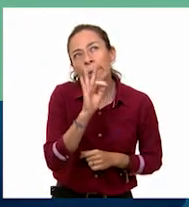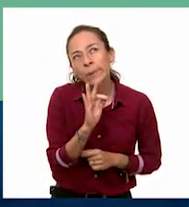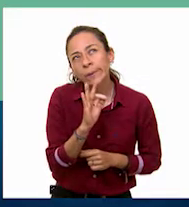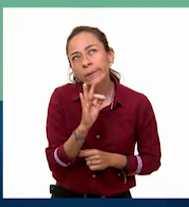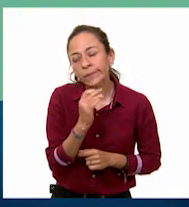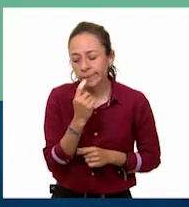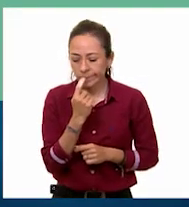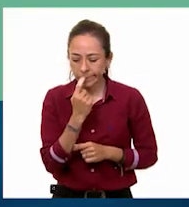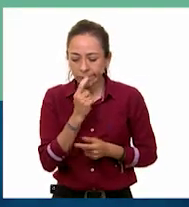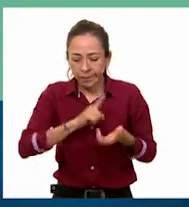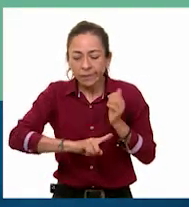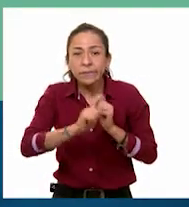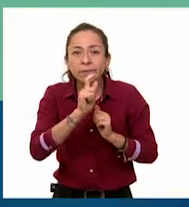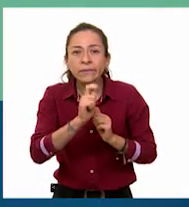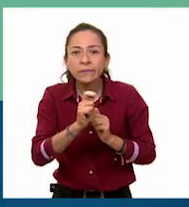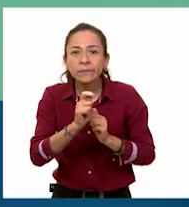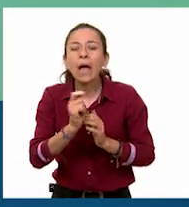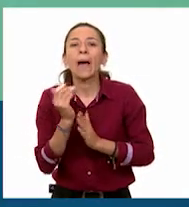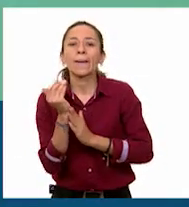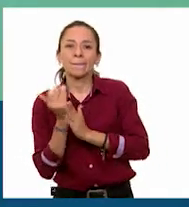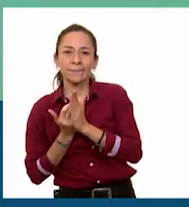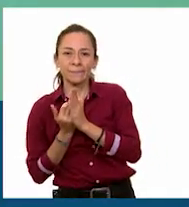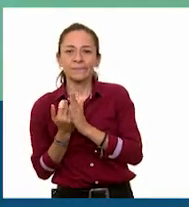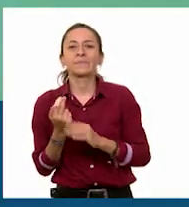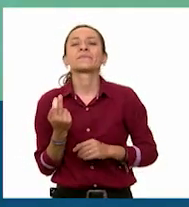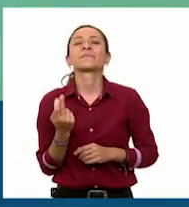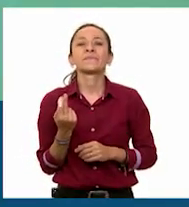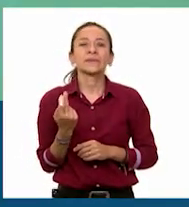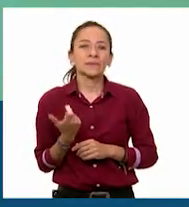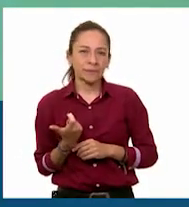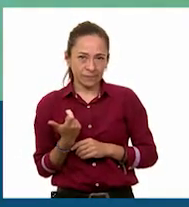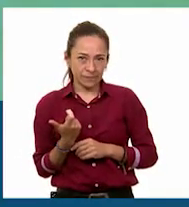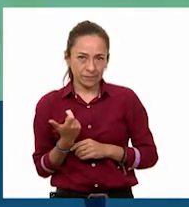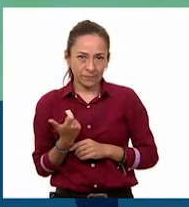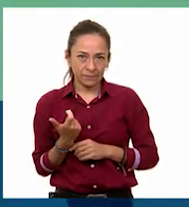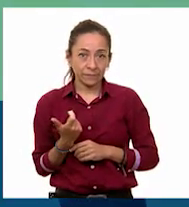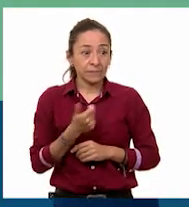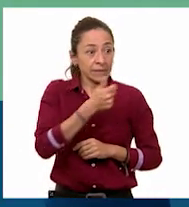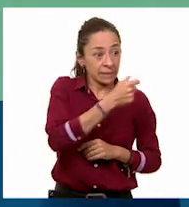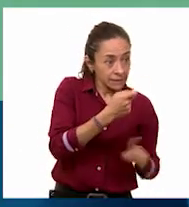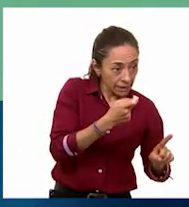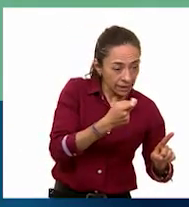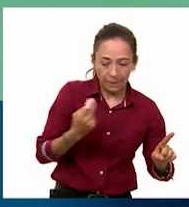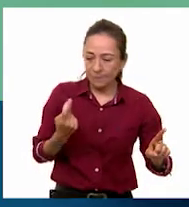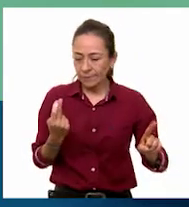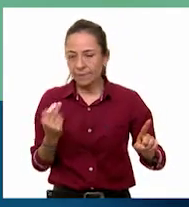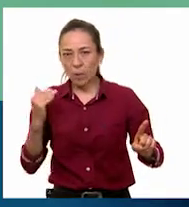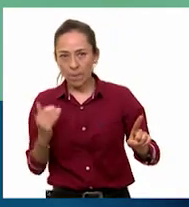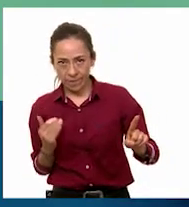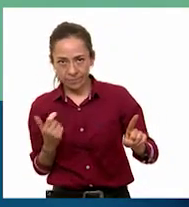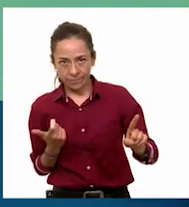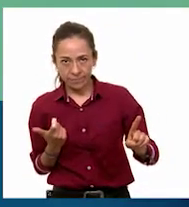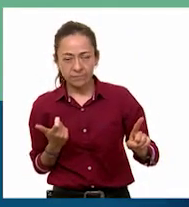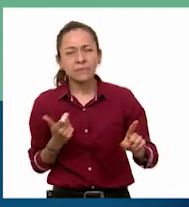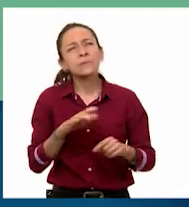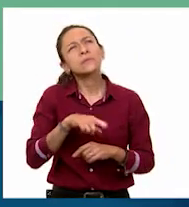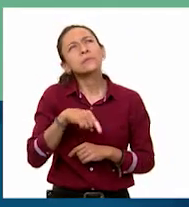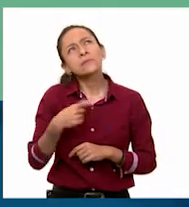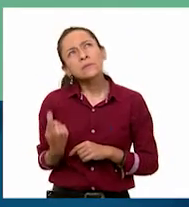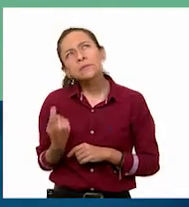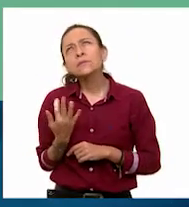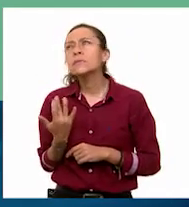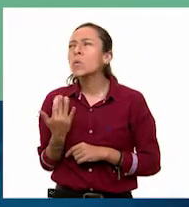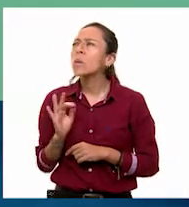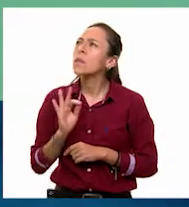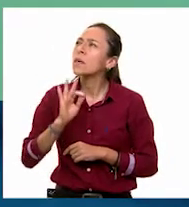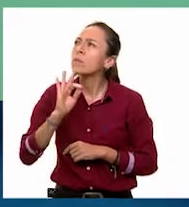descuentan 25 pesos por cada 100 pesos. Y el 50% quiere decir